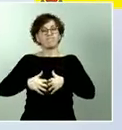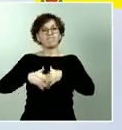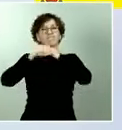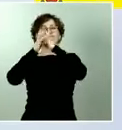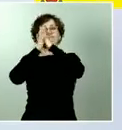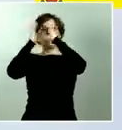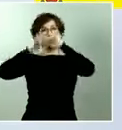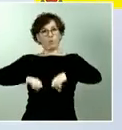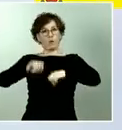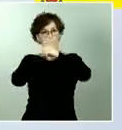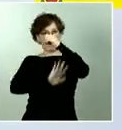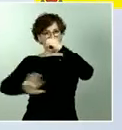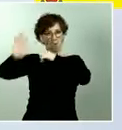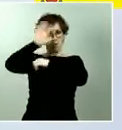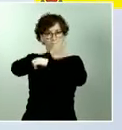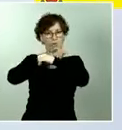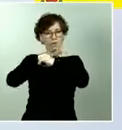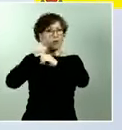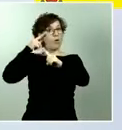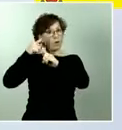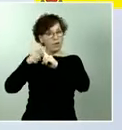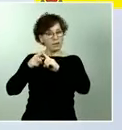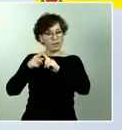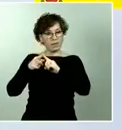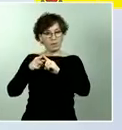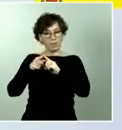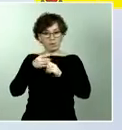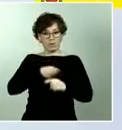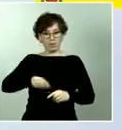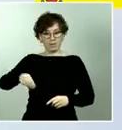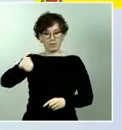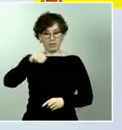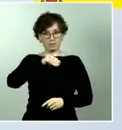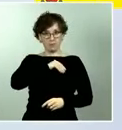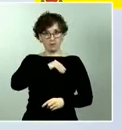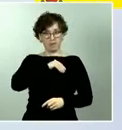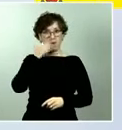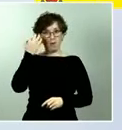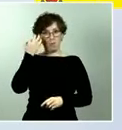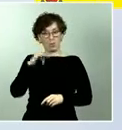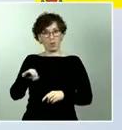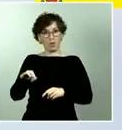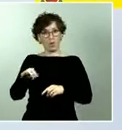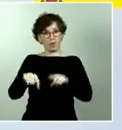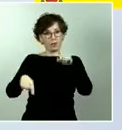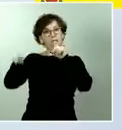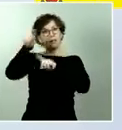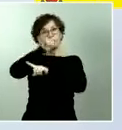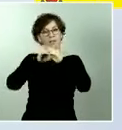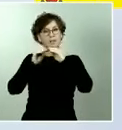España saldrá de esta crisis y que lo hará de una forma justa.